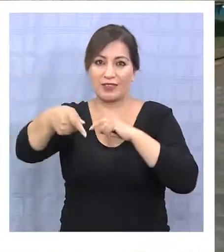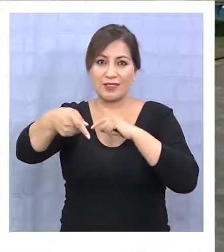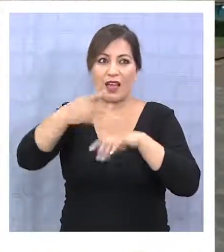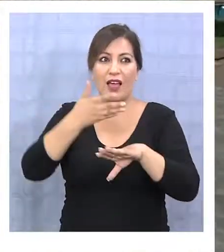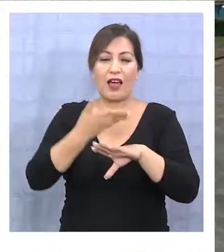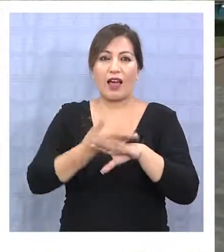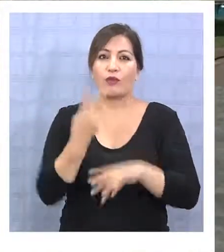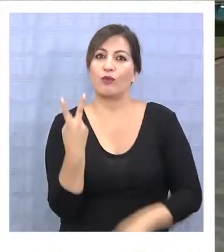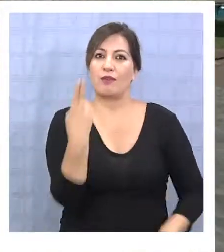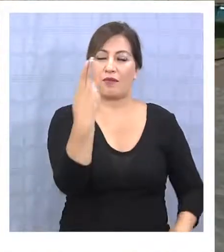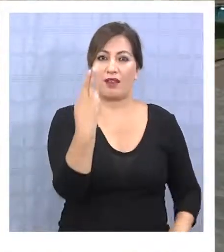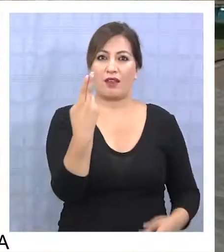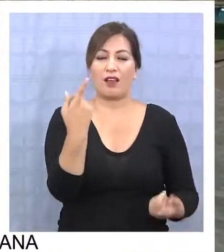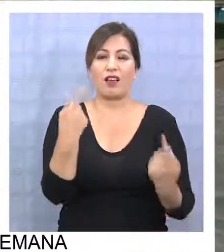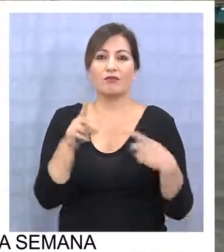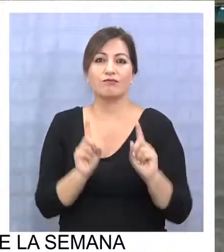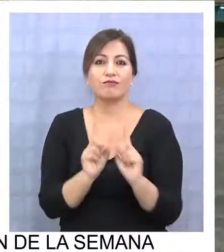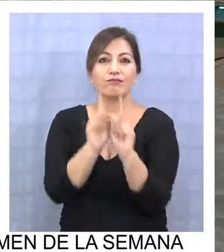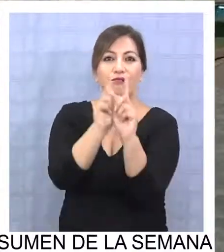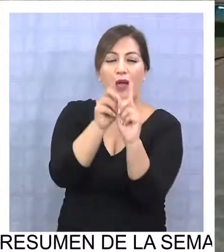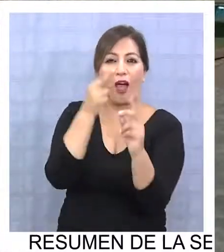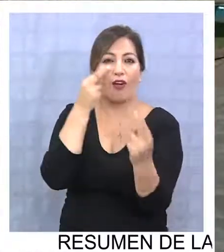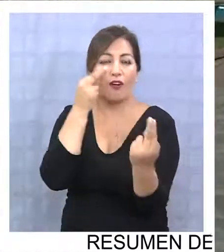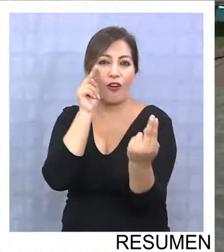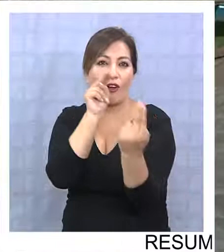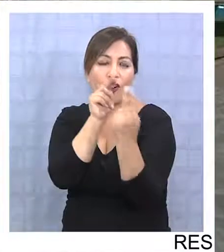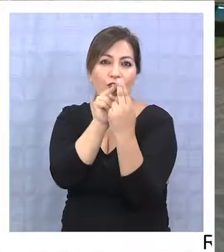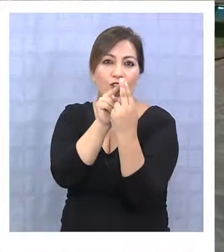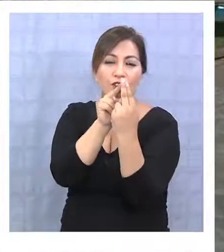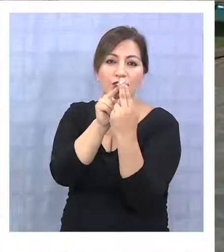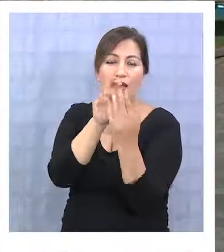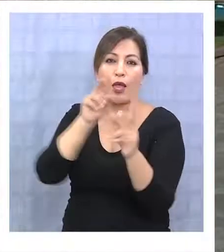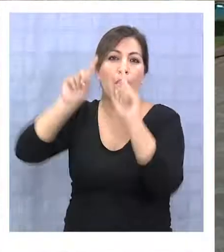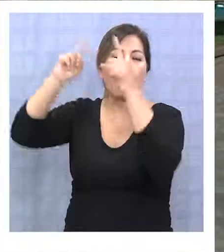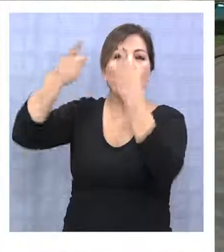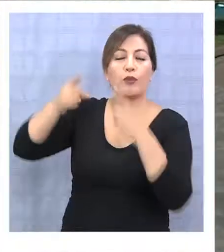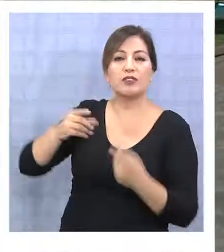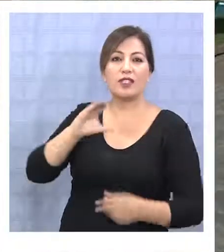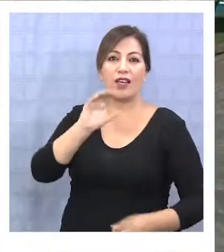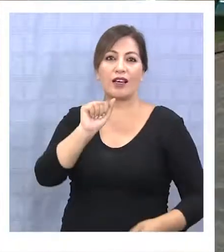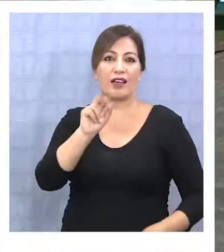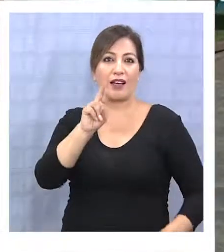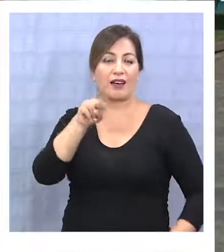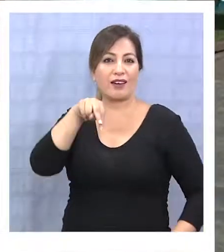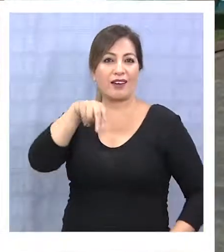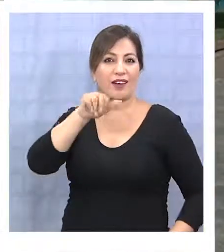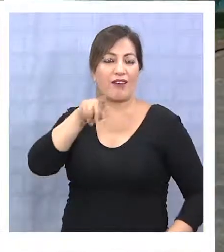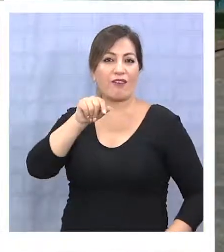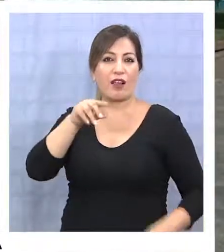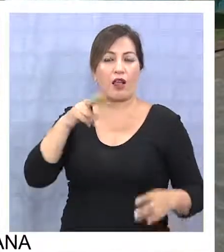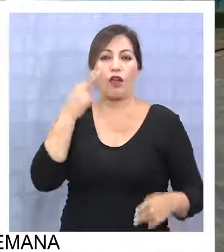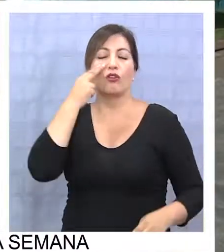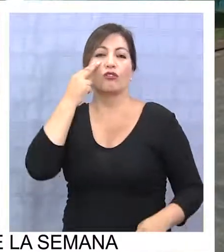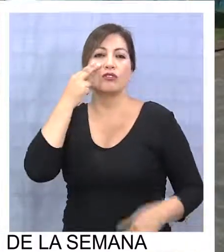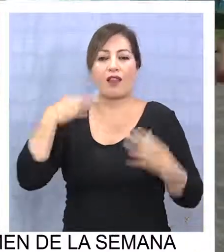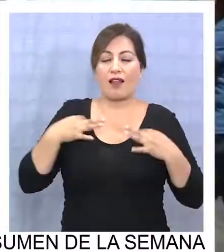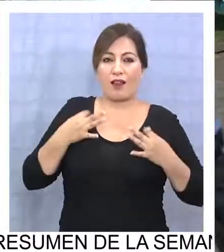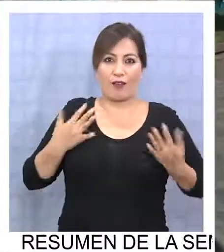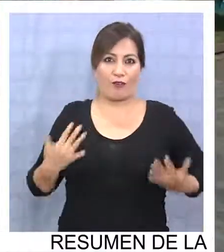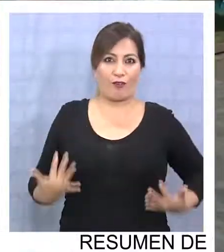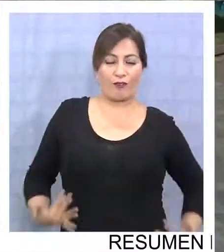hay una pareja que se está conociendo mediante el ritmo del carnaval, ¿cierto? Van como conociendo el traje